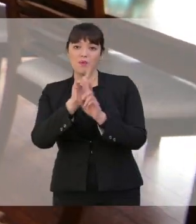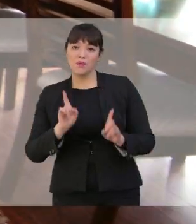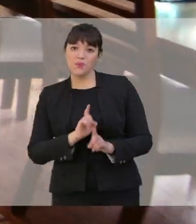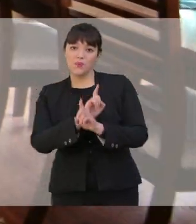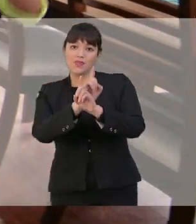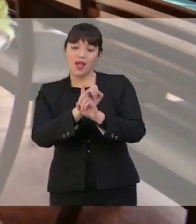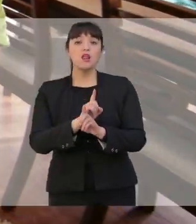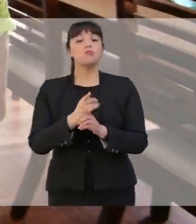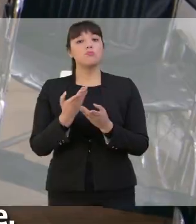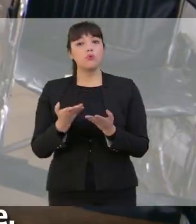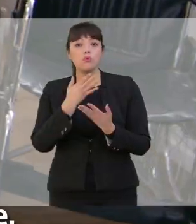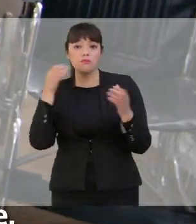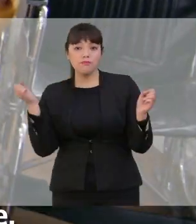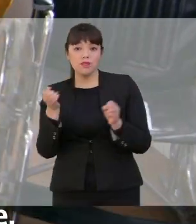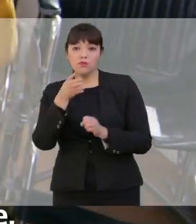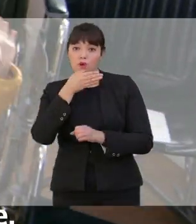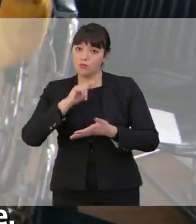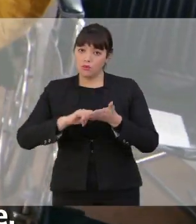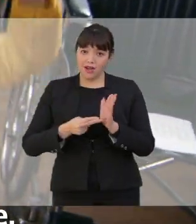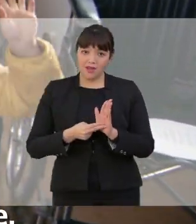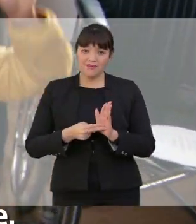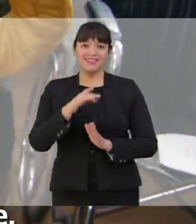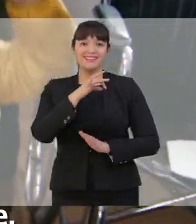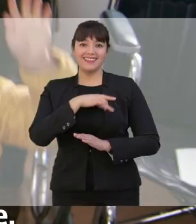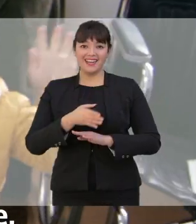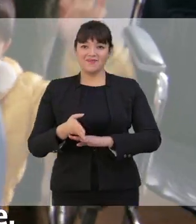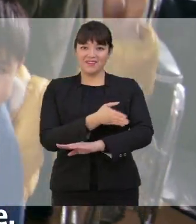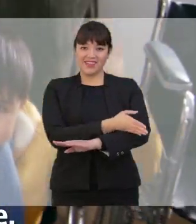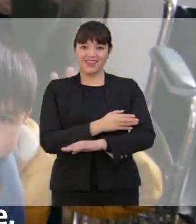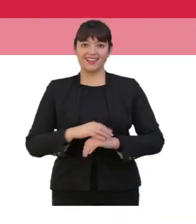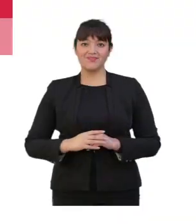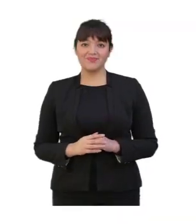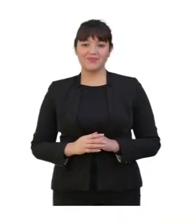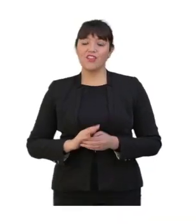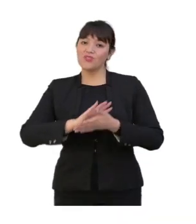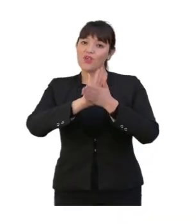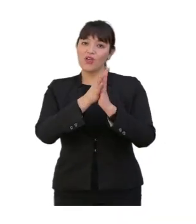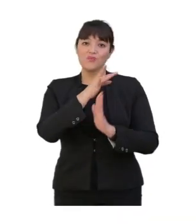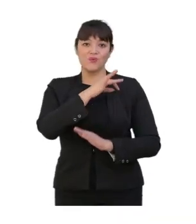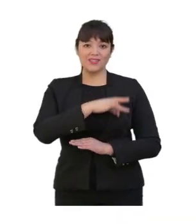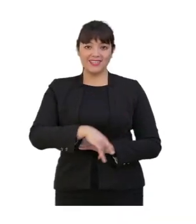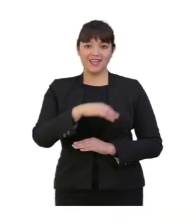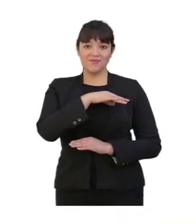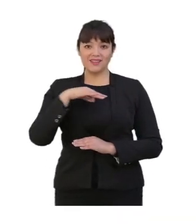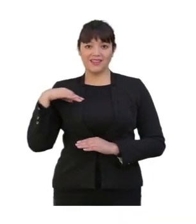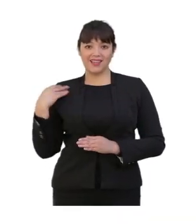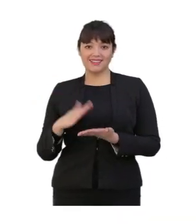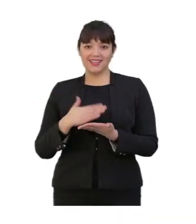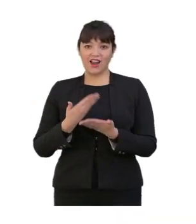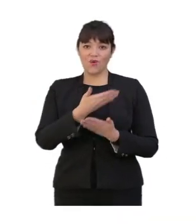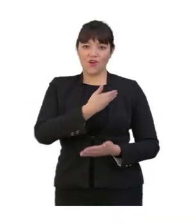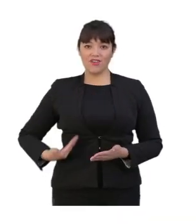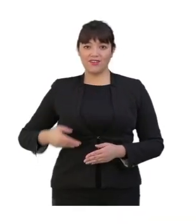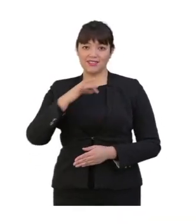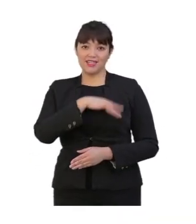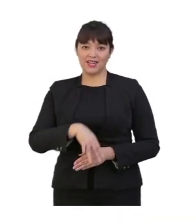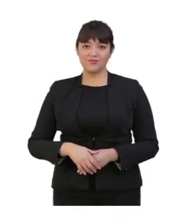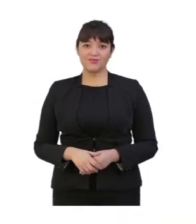consultar. Por un invierno sin complicaciones, Chile previene. Todos por Chile. Ministerio de Salud. Gobierno de Chile.